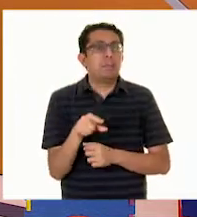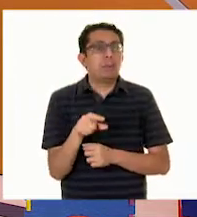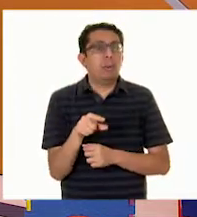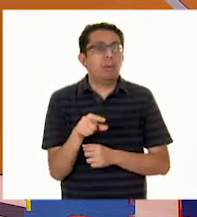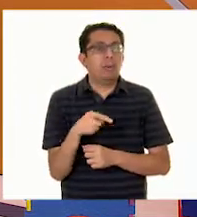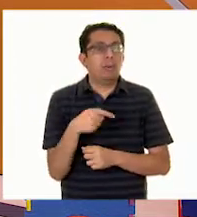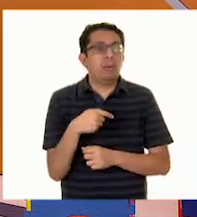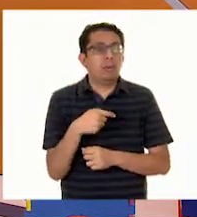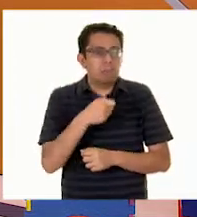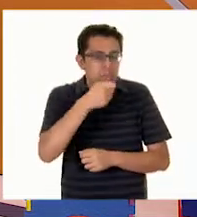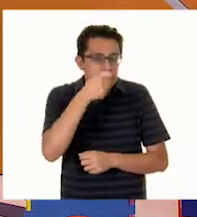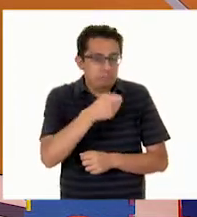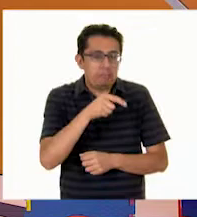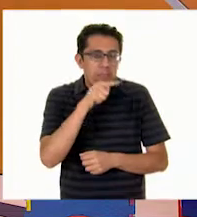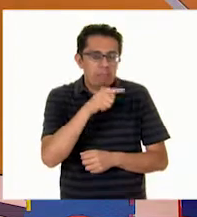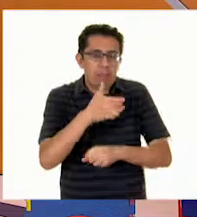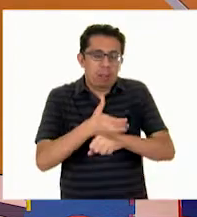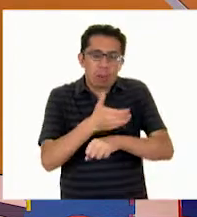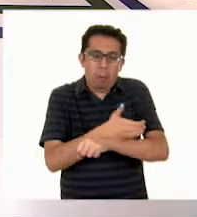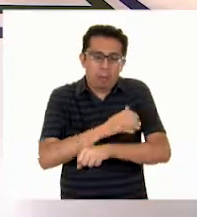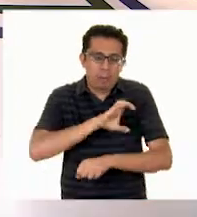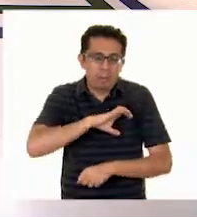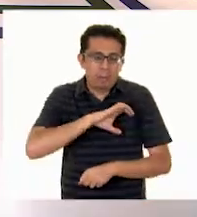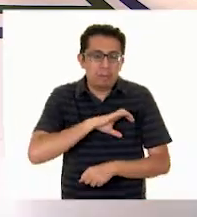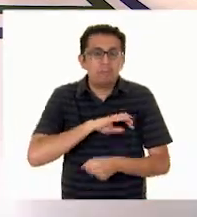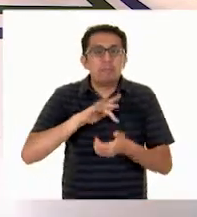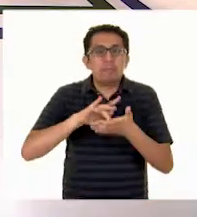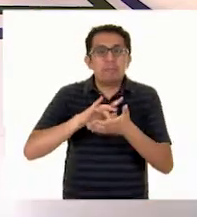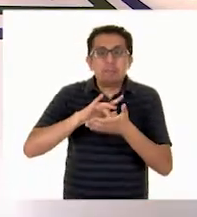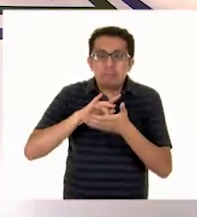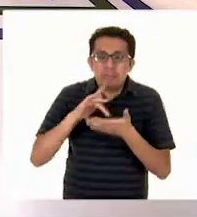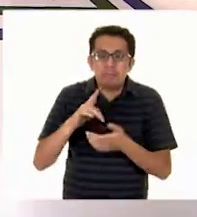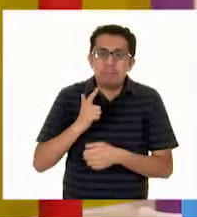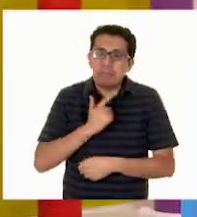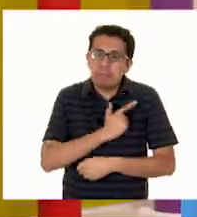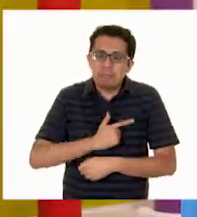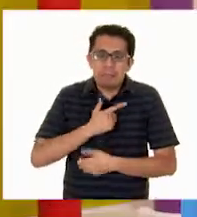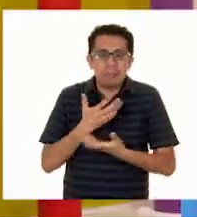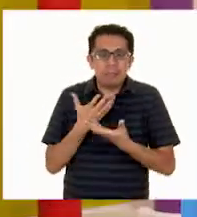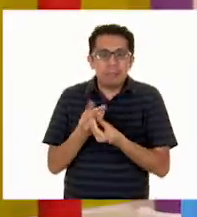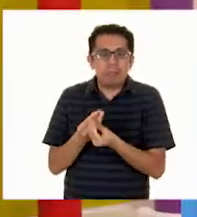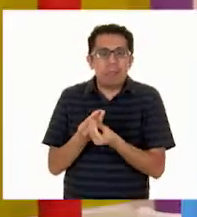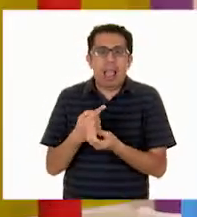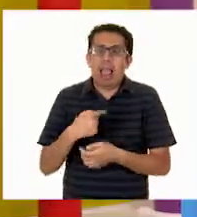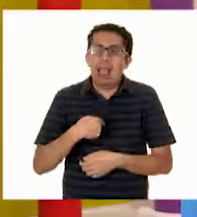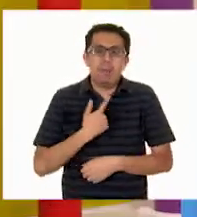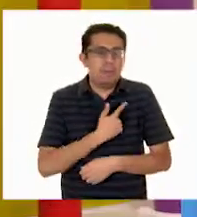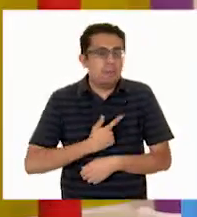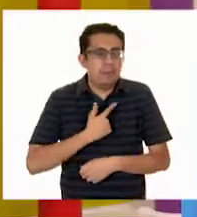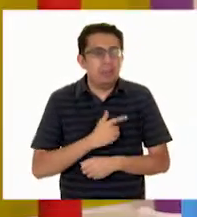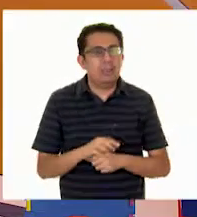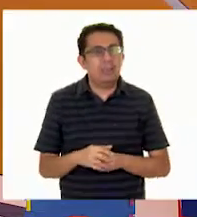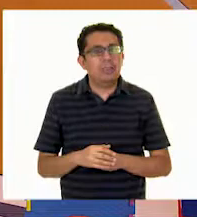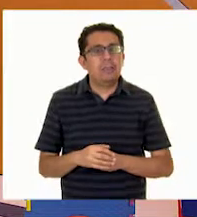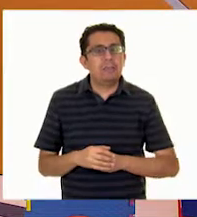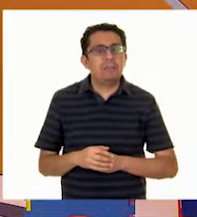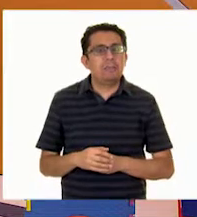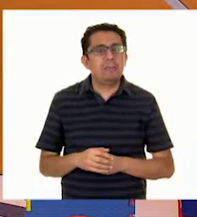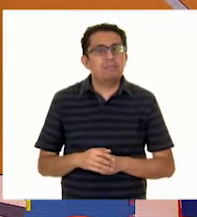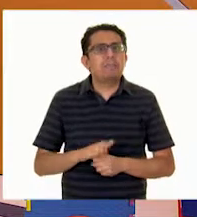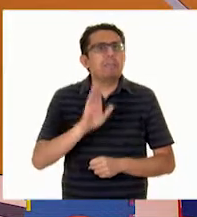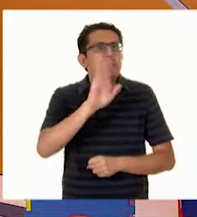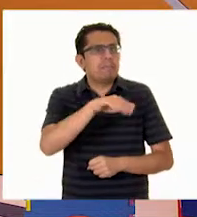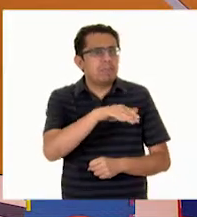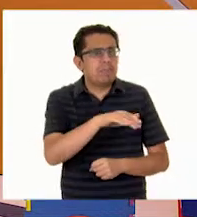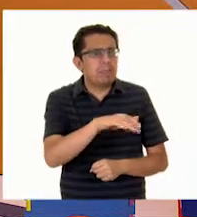a ti, mi querido compañero. Pues muchísimas gracias. Un placer. No, el placer es todo mío. Oye,